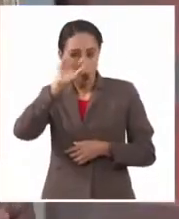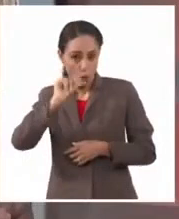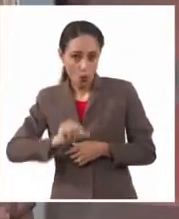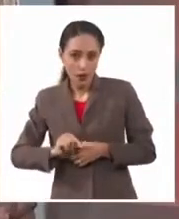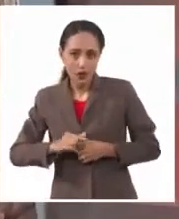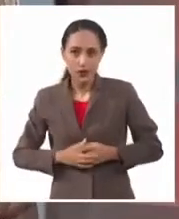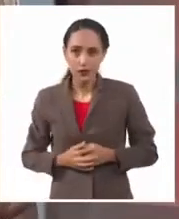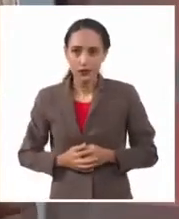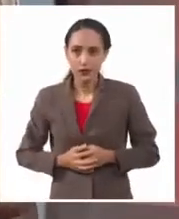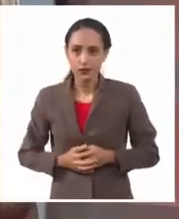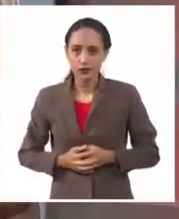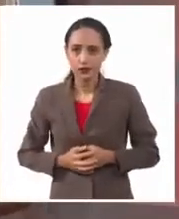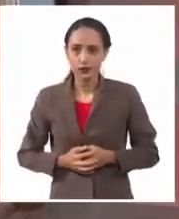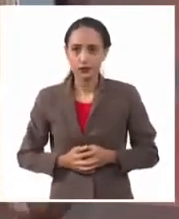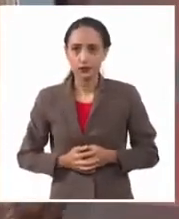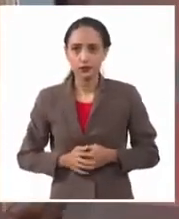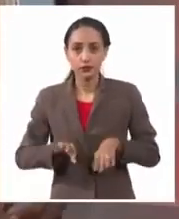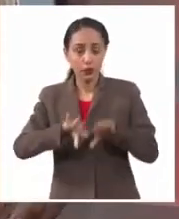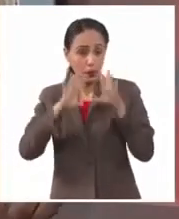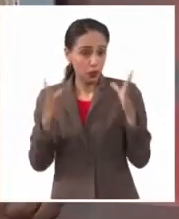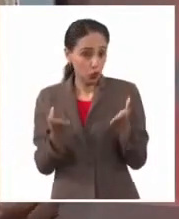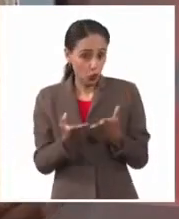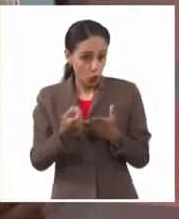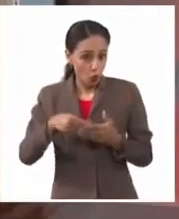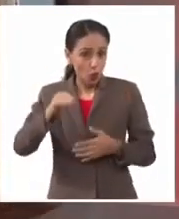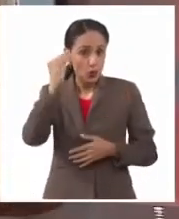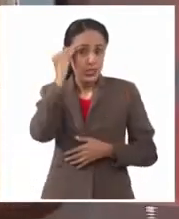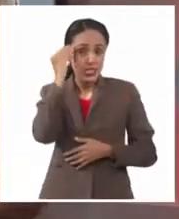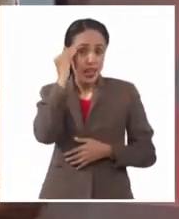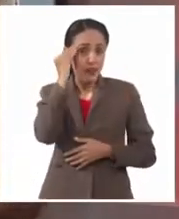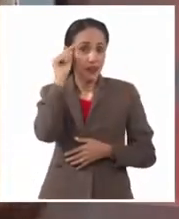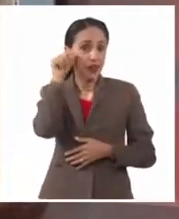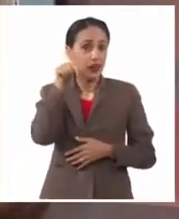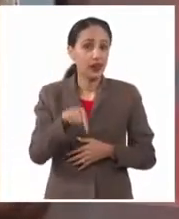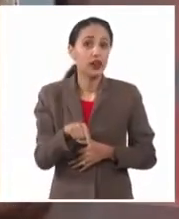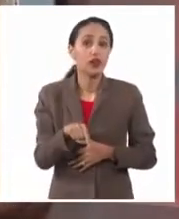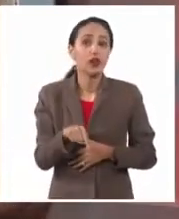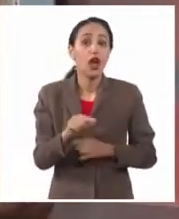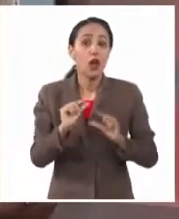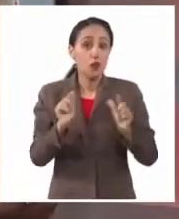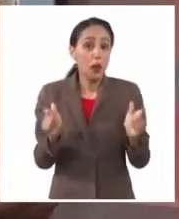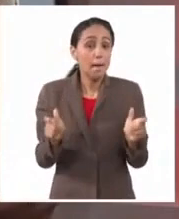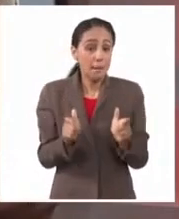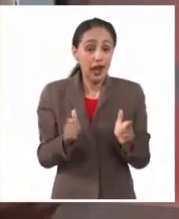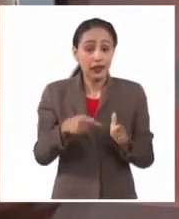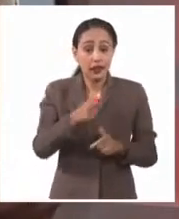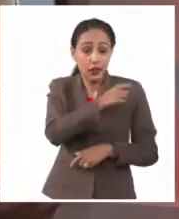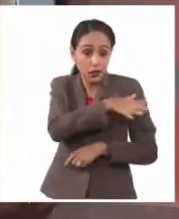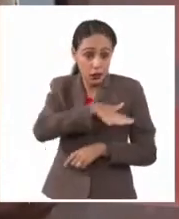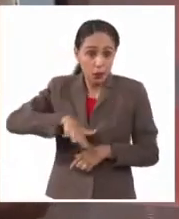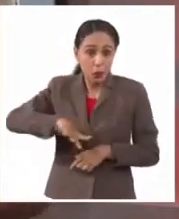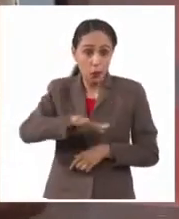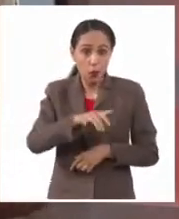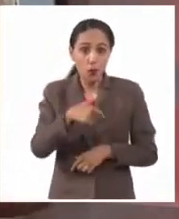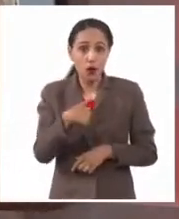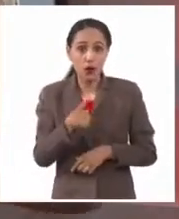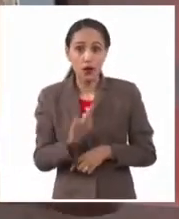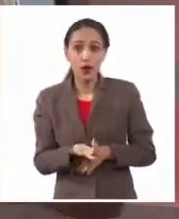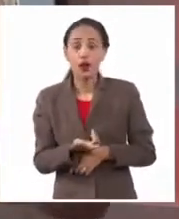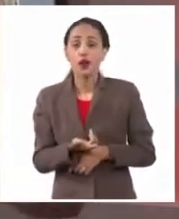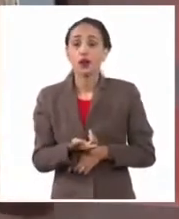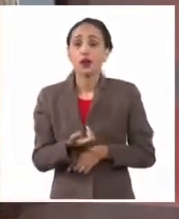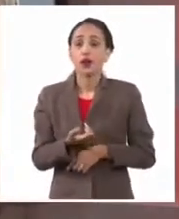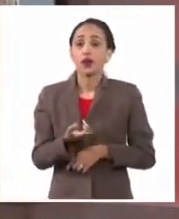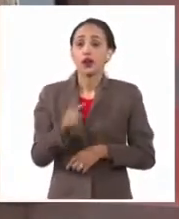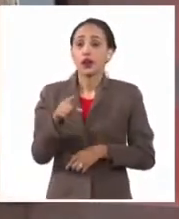todos es conocido que hay una parte de la población que recibe de sus familias,